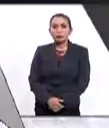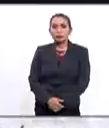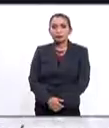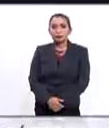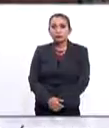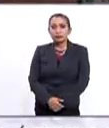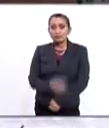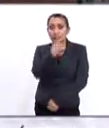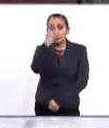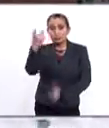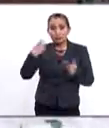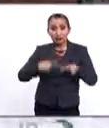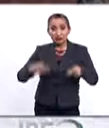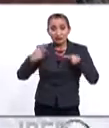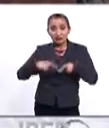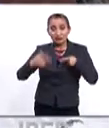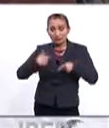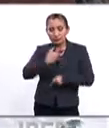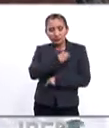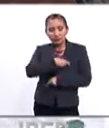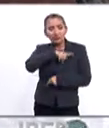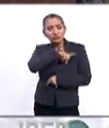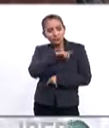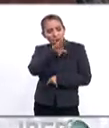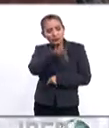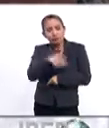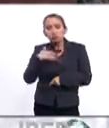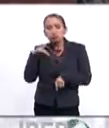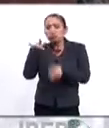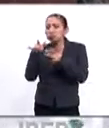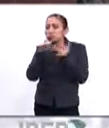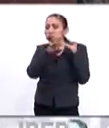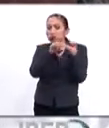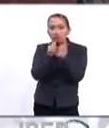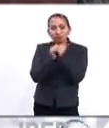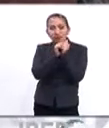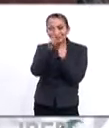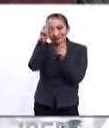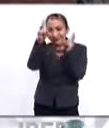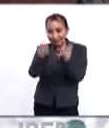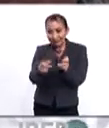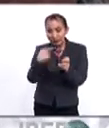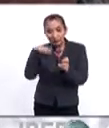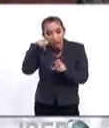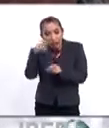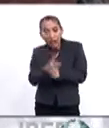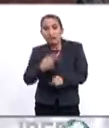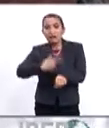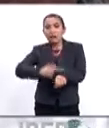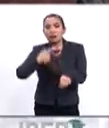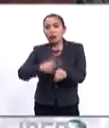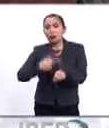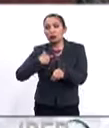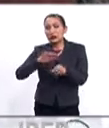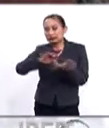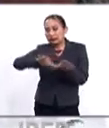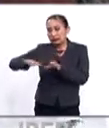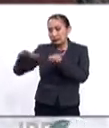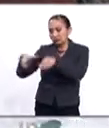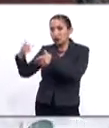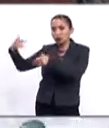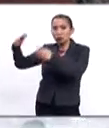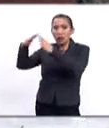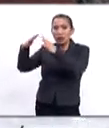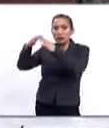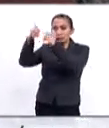100 personas que son sanas, que son contactos estrechos de estos casos positivos y que están siendo aisladas en su